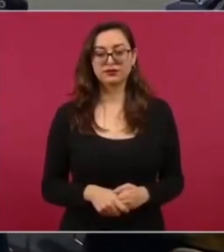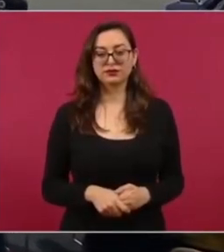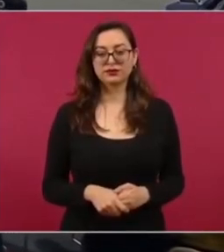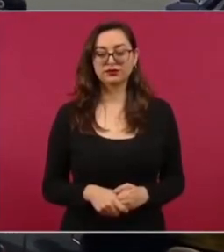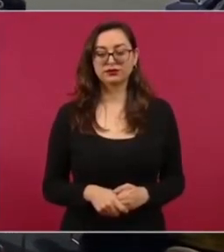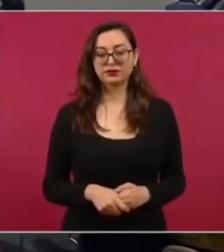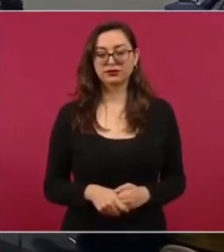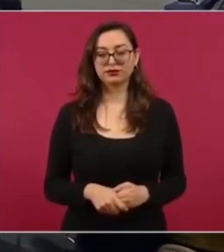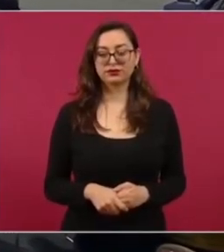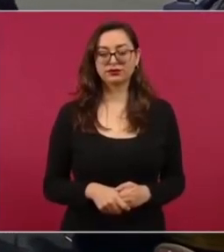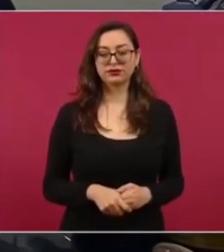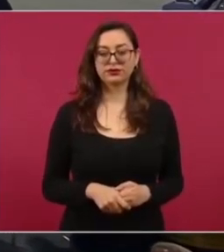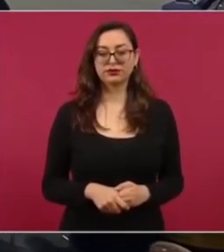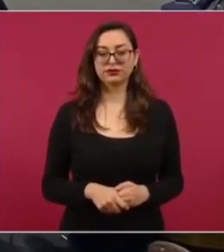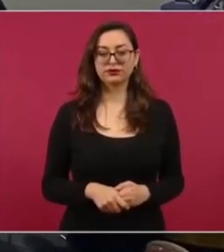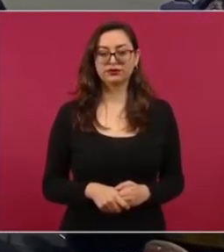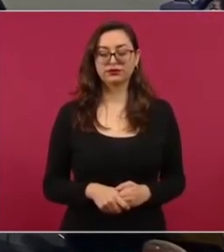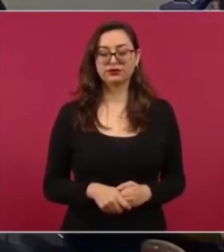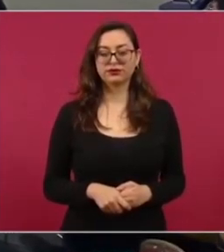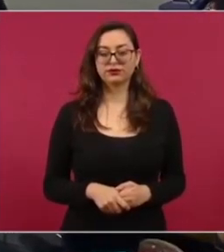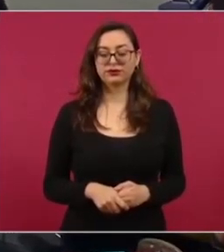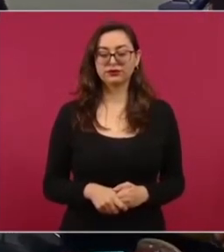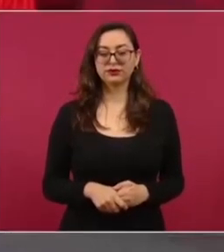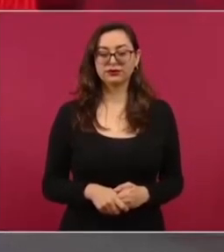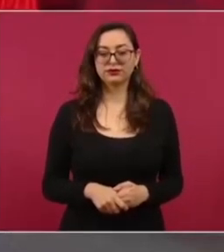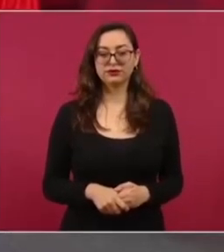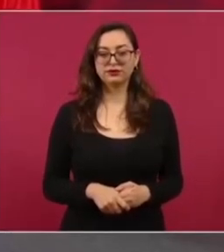además qué